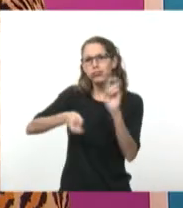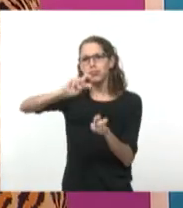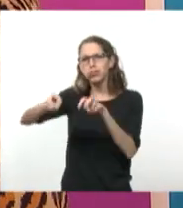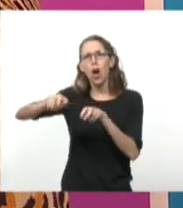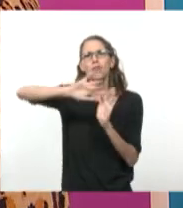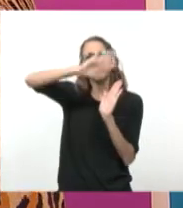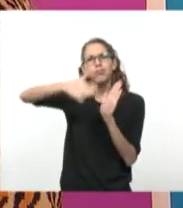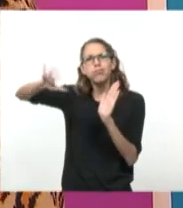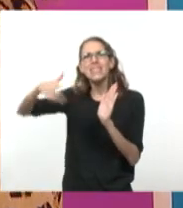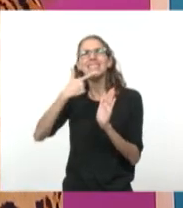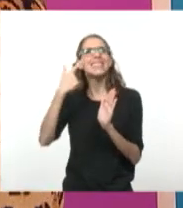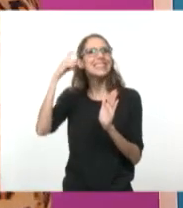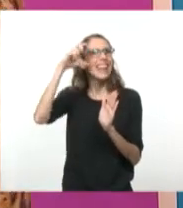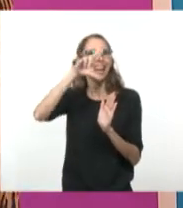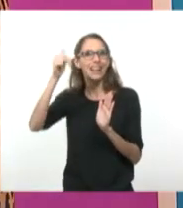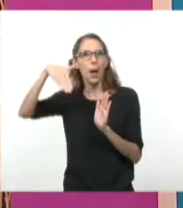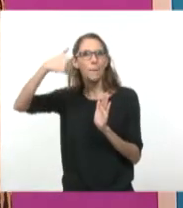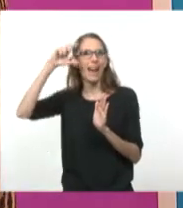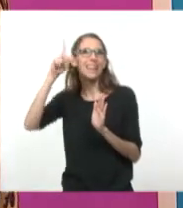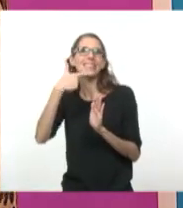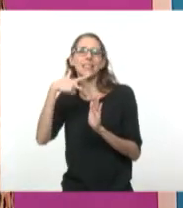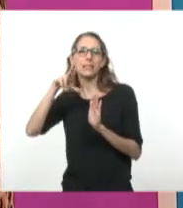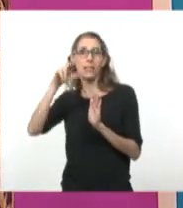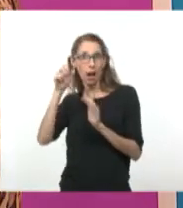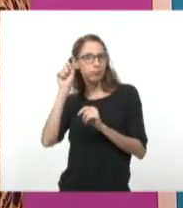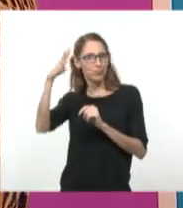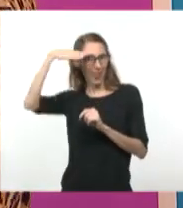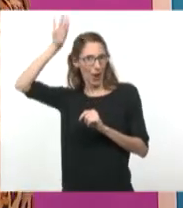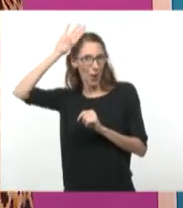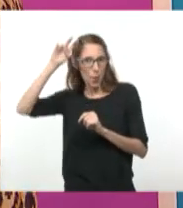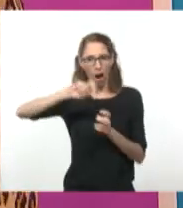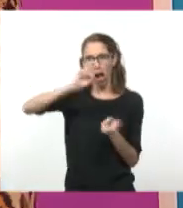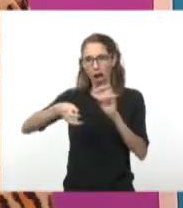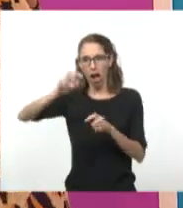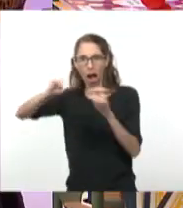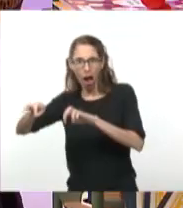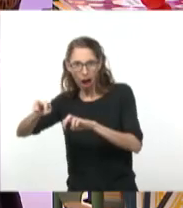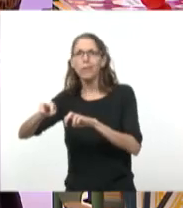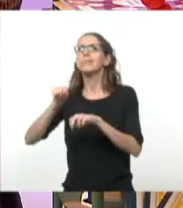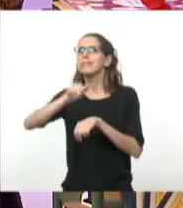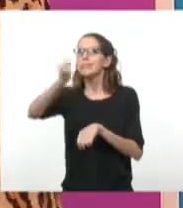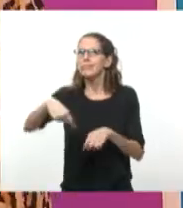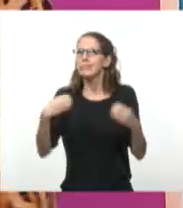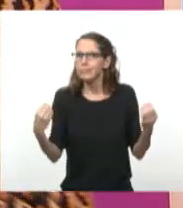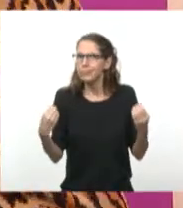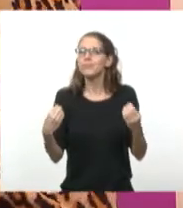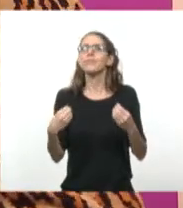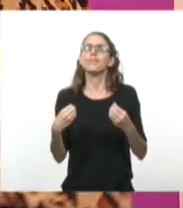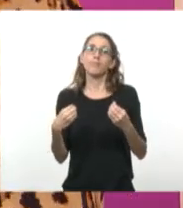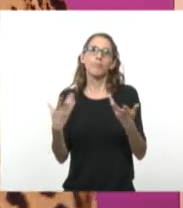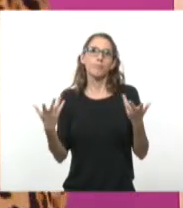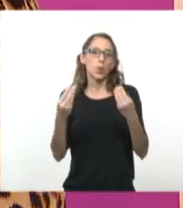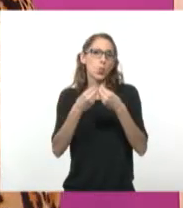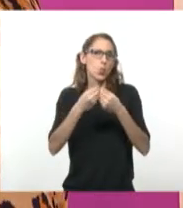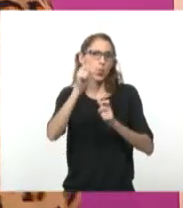es una región de Cuba, en donde ese desembarco va a tener como consecuencia que, bueno, muchos de